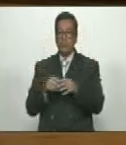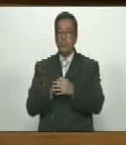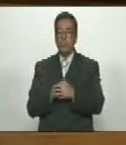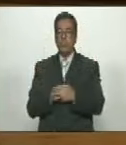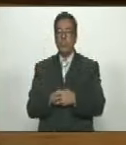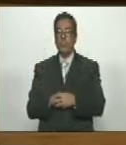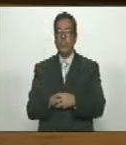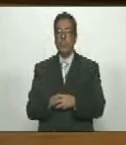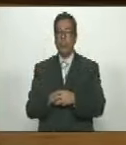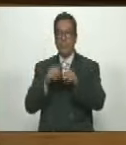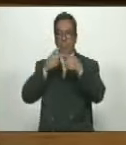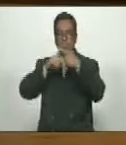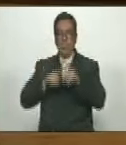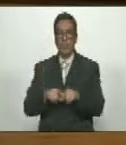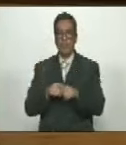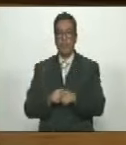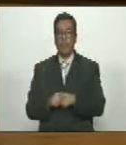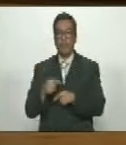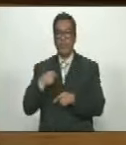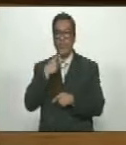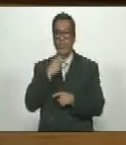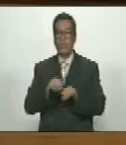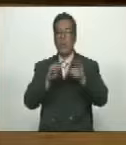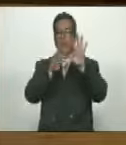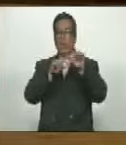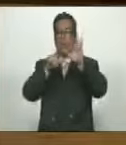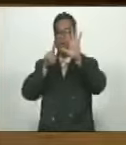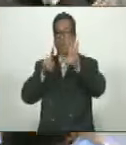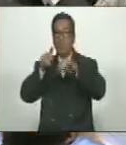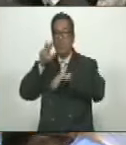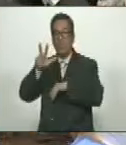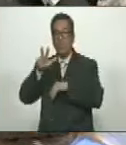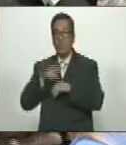un número 963